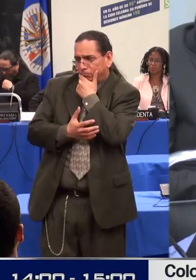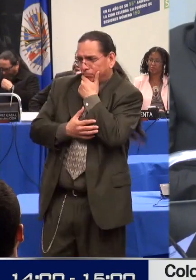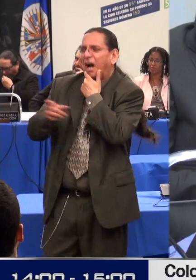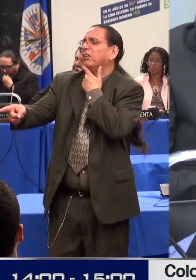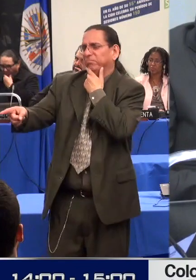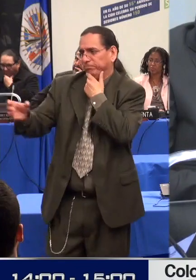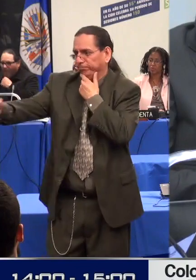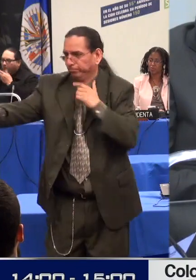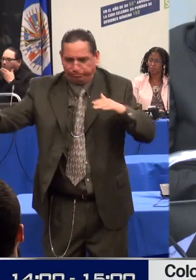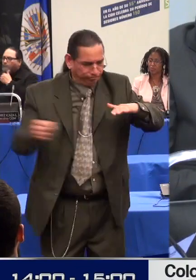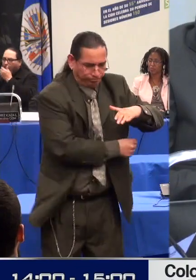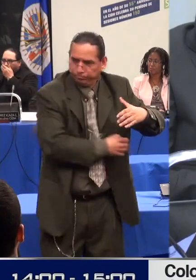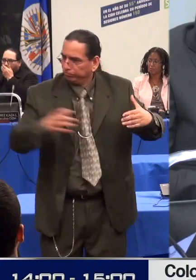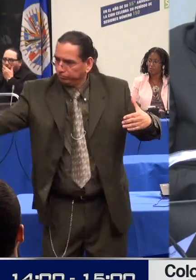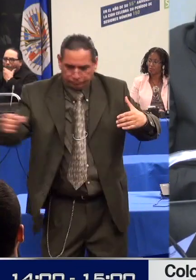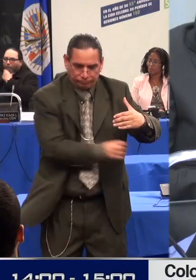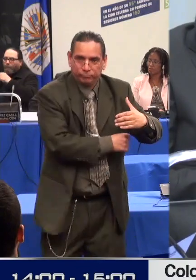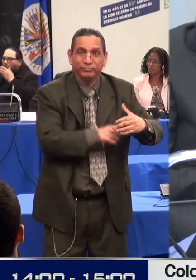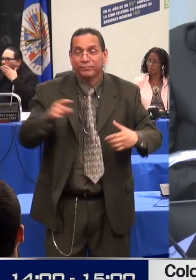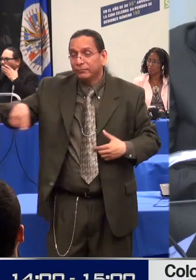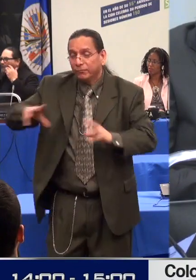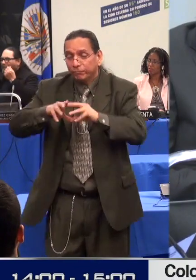para quienes no inicien esta medida.